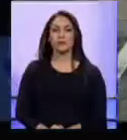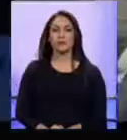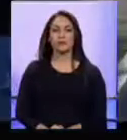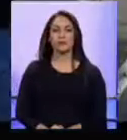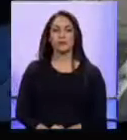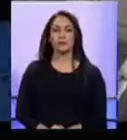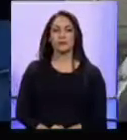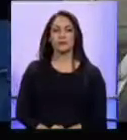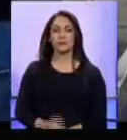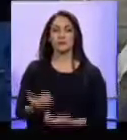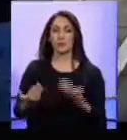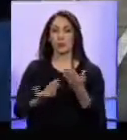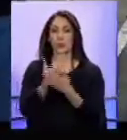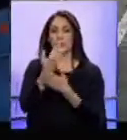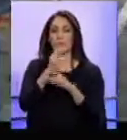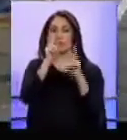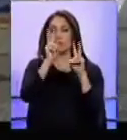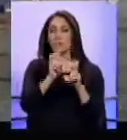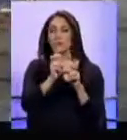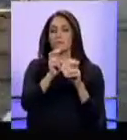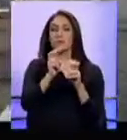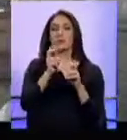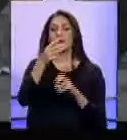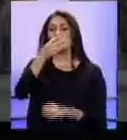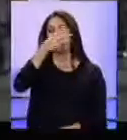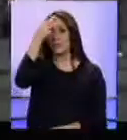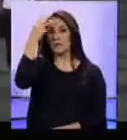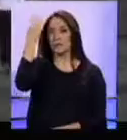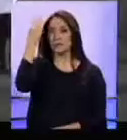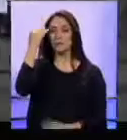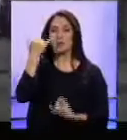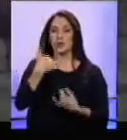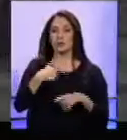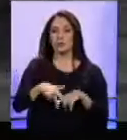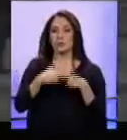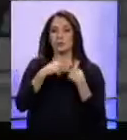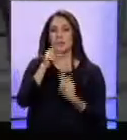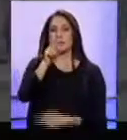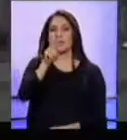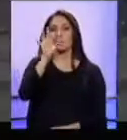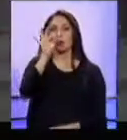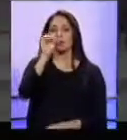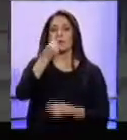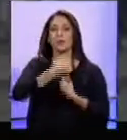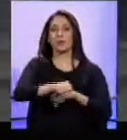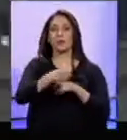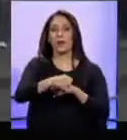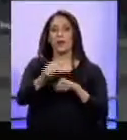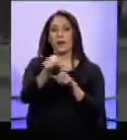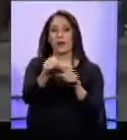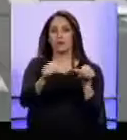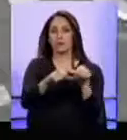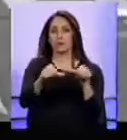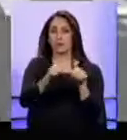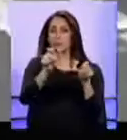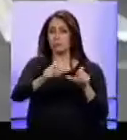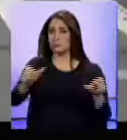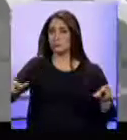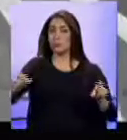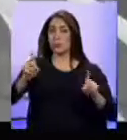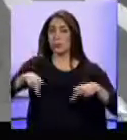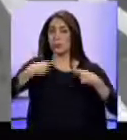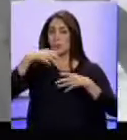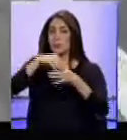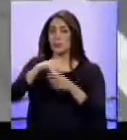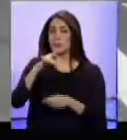Frente a las nuevas políticas migratorias de Estados Unidos, el gobierno ecuatoriano ya puso en marcha 29 talleres de asesoría jurídica para los migrantes residentes